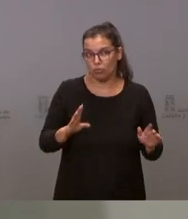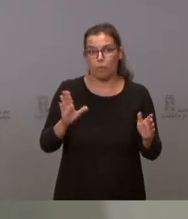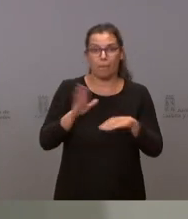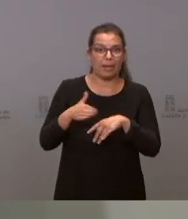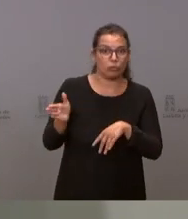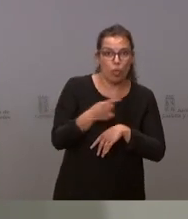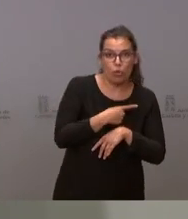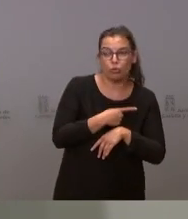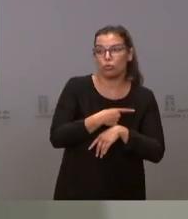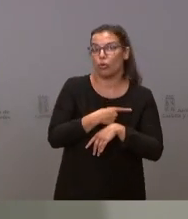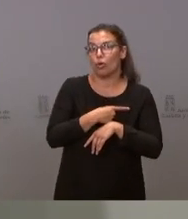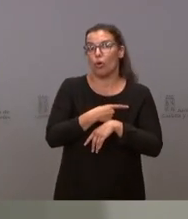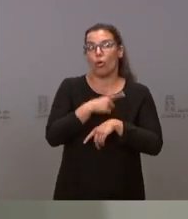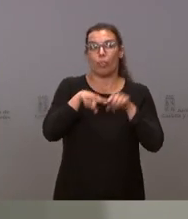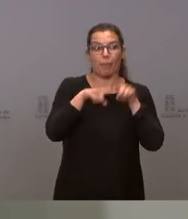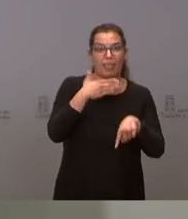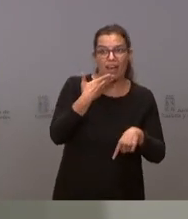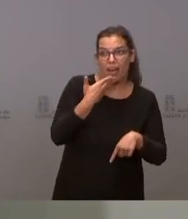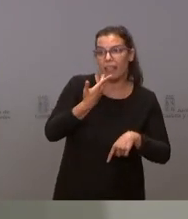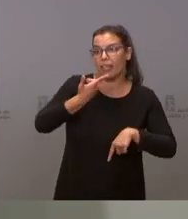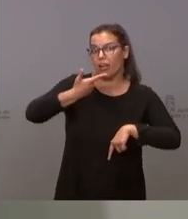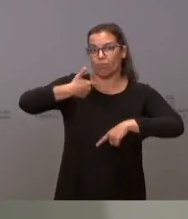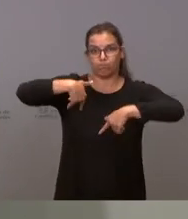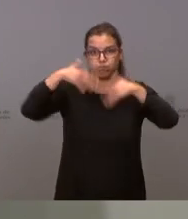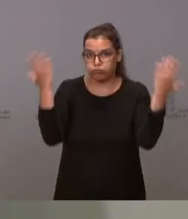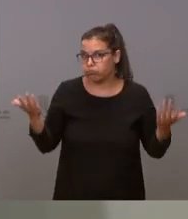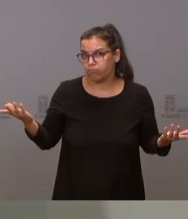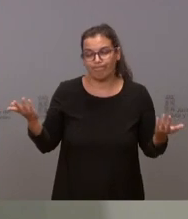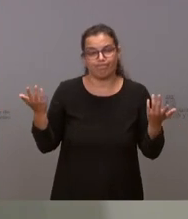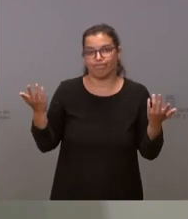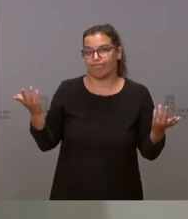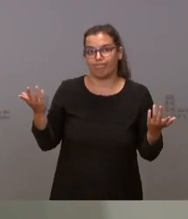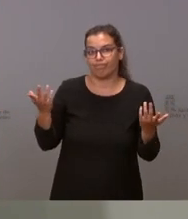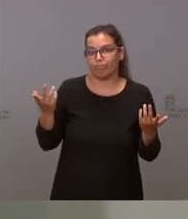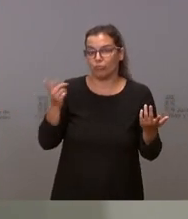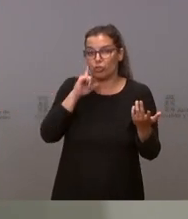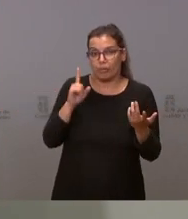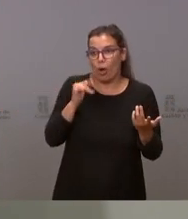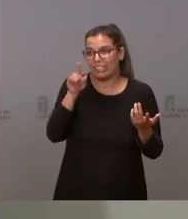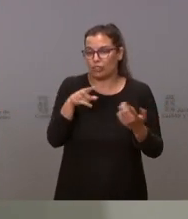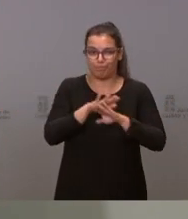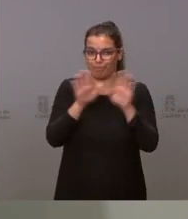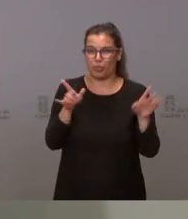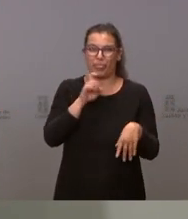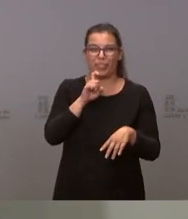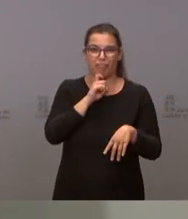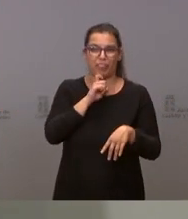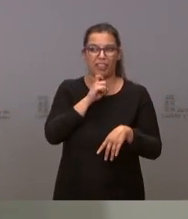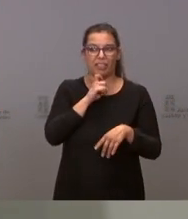mundo ni si ves pro sectores ni si va a haber siquiera alguna dosis de refuerzo. Por tanto es difícil